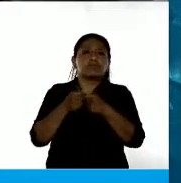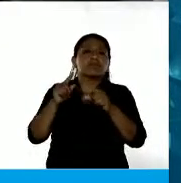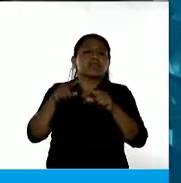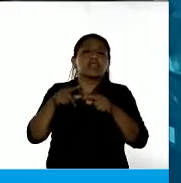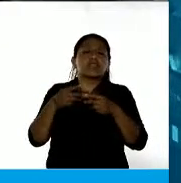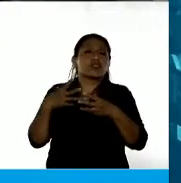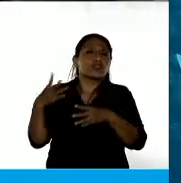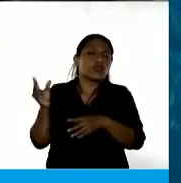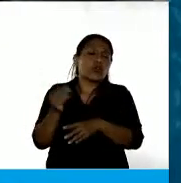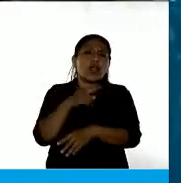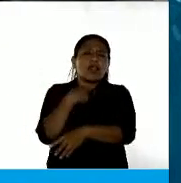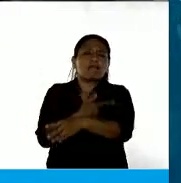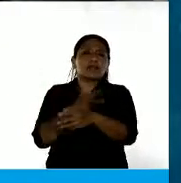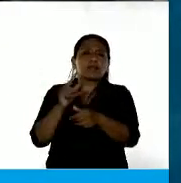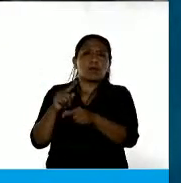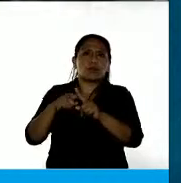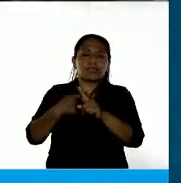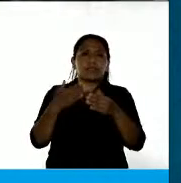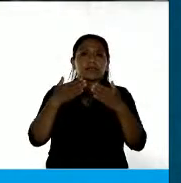fuerzas políticas. Muchas gracias.